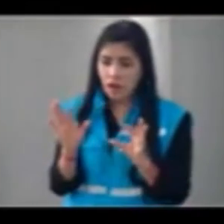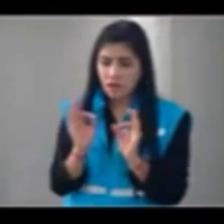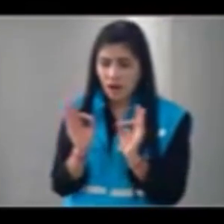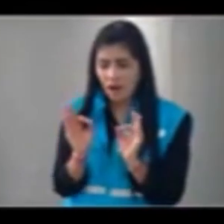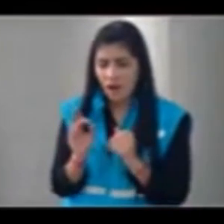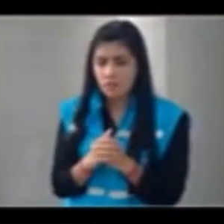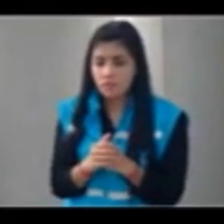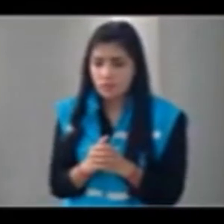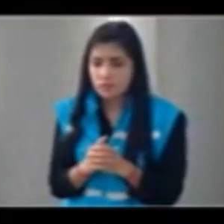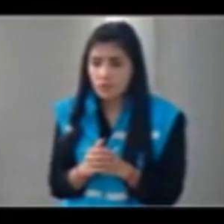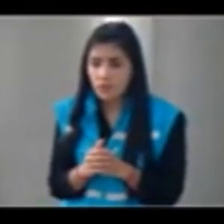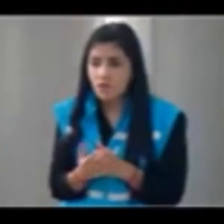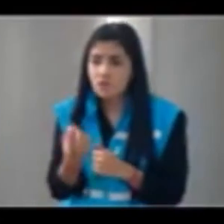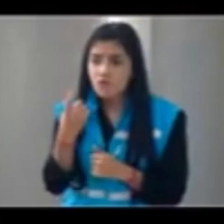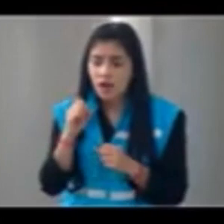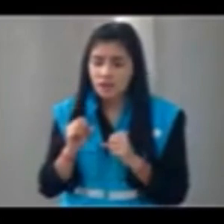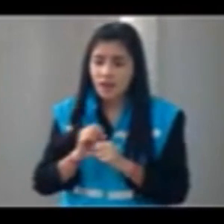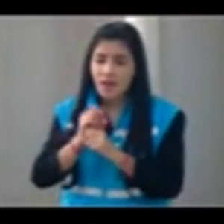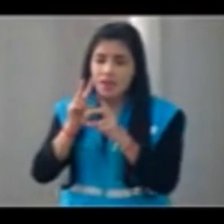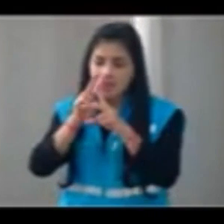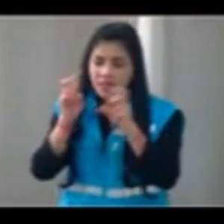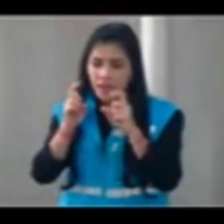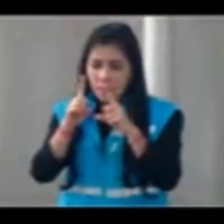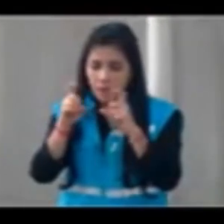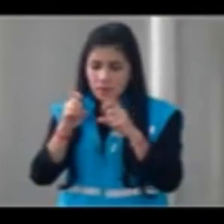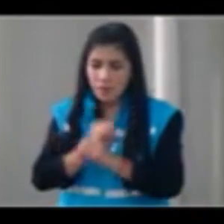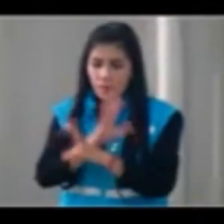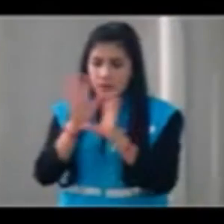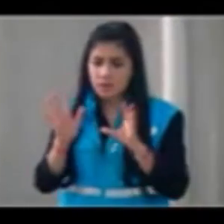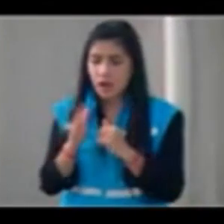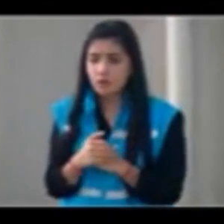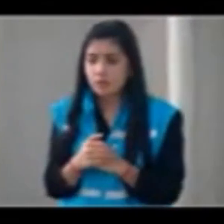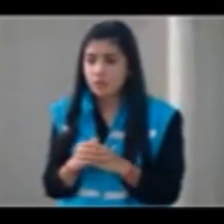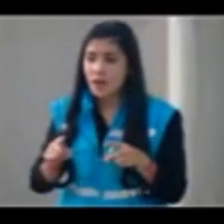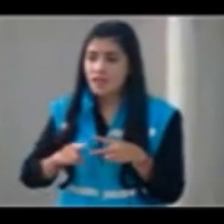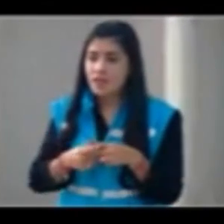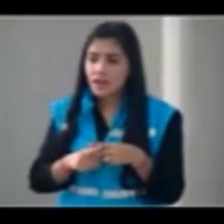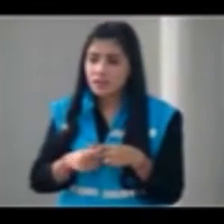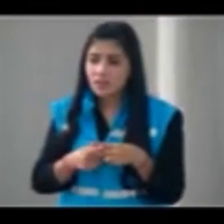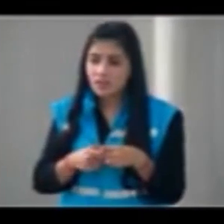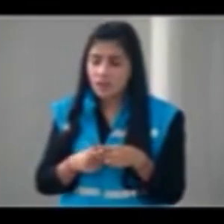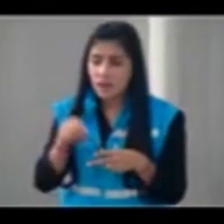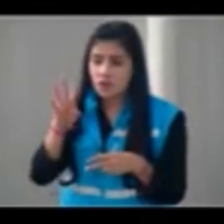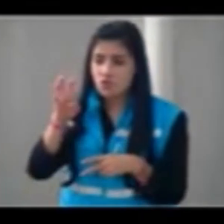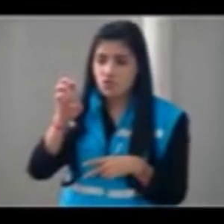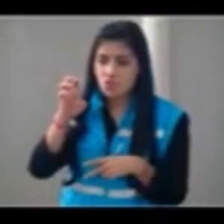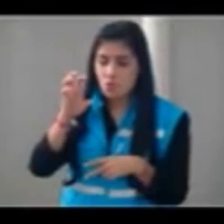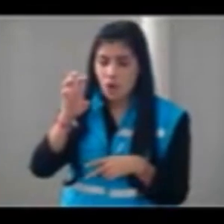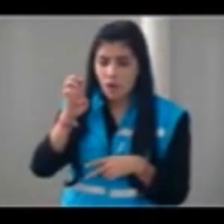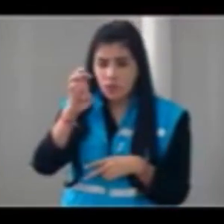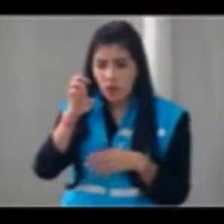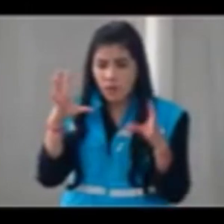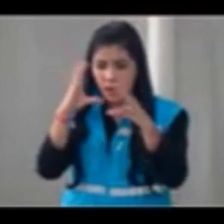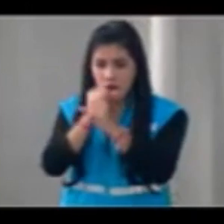digamos claridades frente al tema. Por último ayer a las nueve y media de la noche arrancó un programa un toque de Romero un